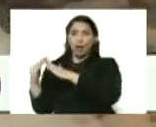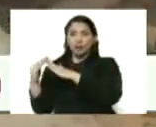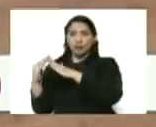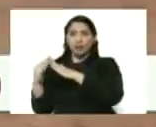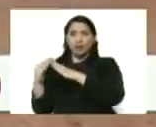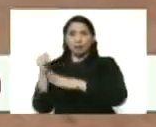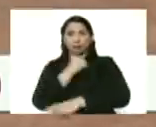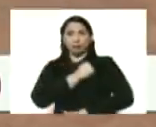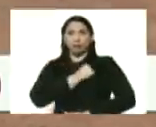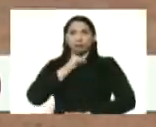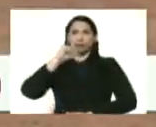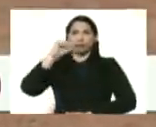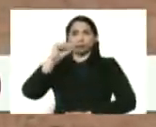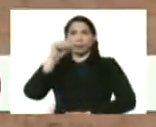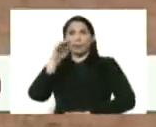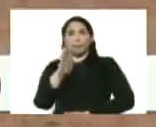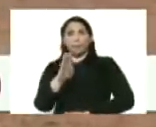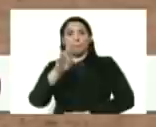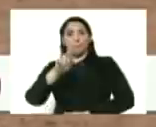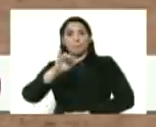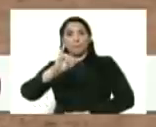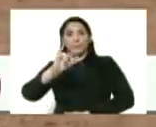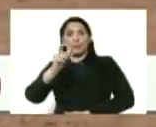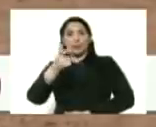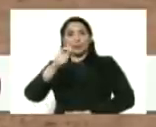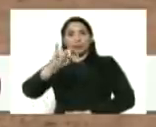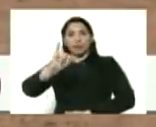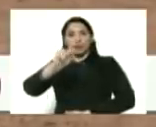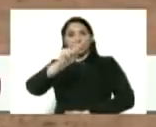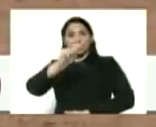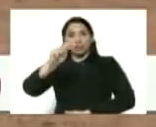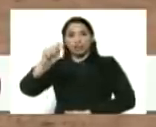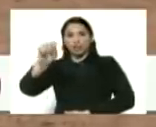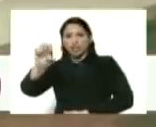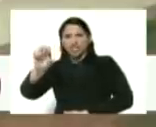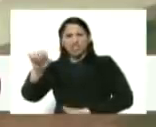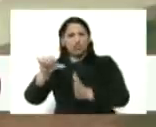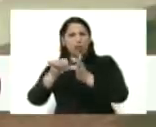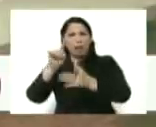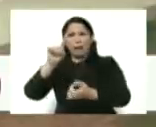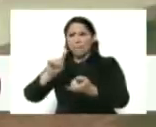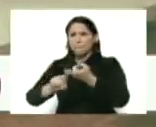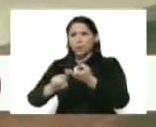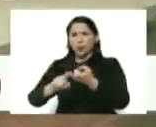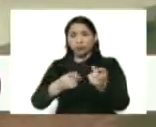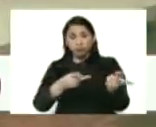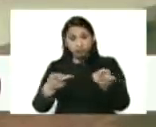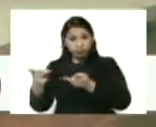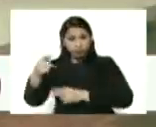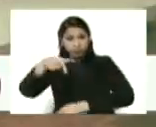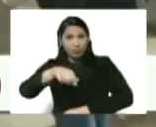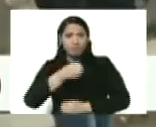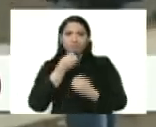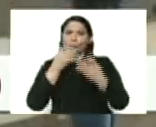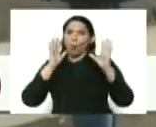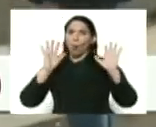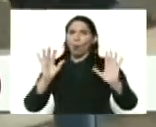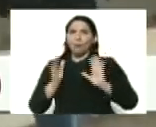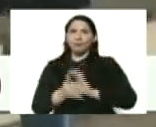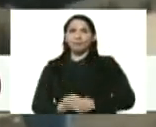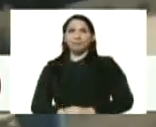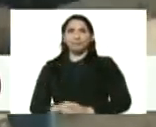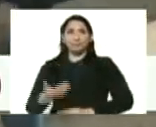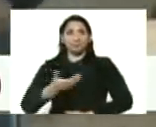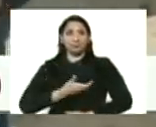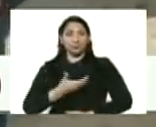compatriota Brigitte y su esposo. ¿Dónde está tu esposo, Brigitte? Bienvenido, pues. ¡Qué bueno, qué bueno! El